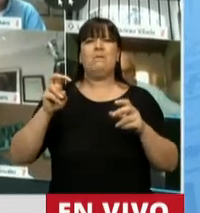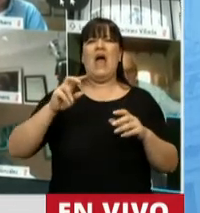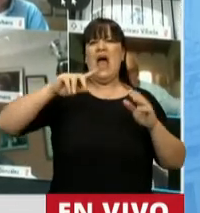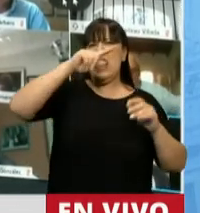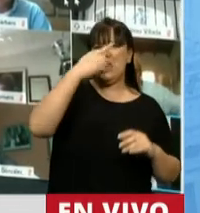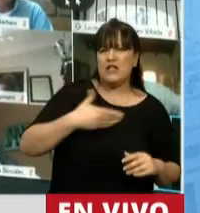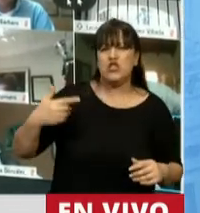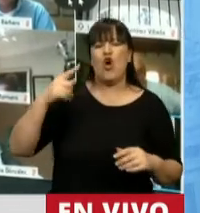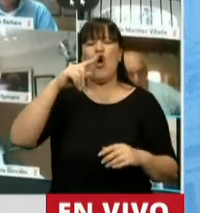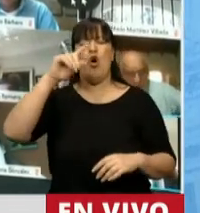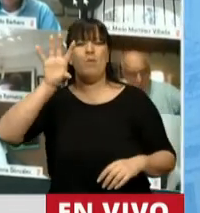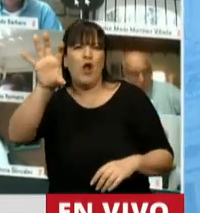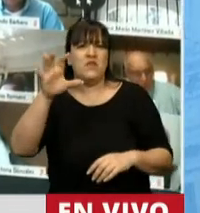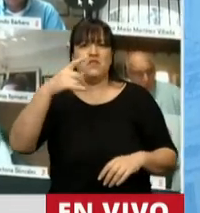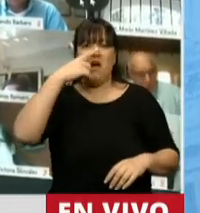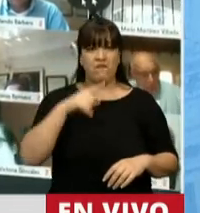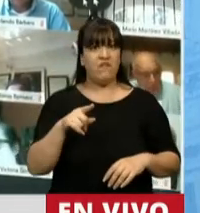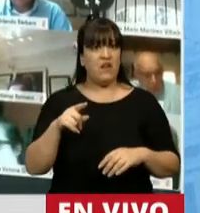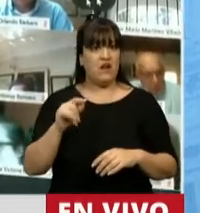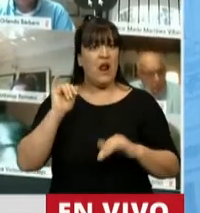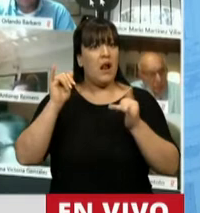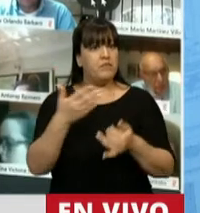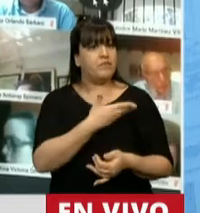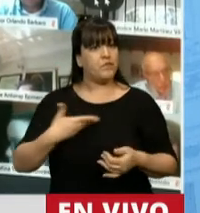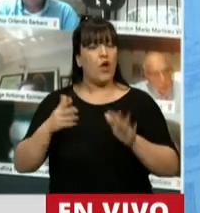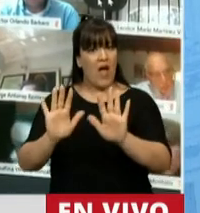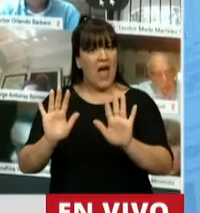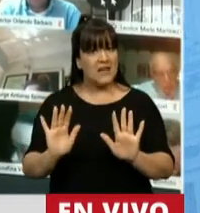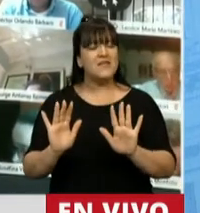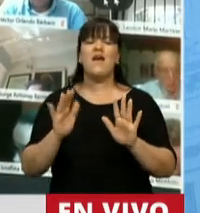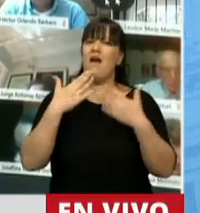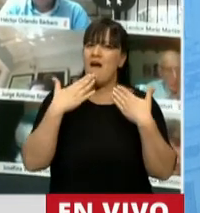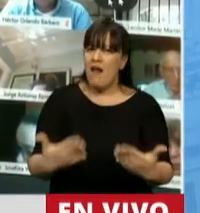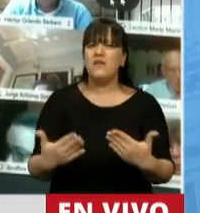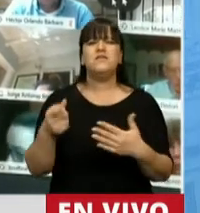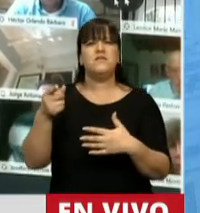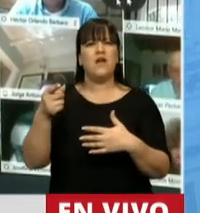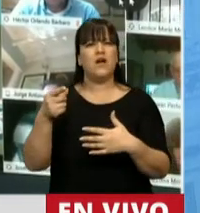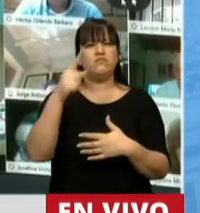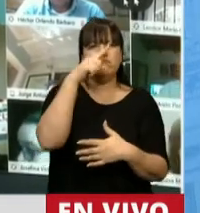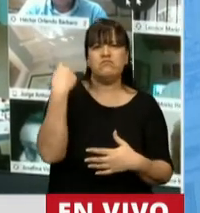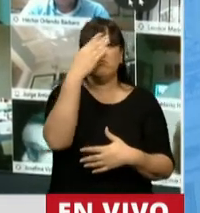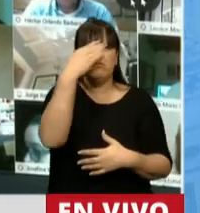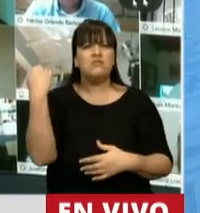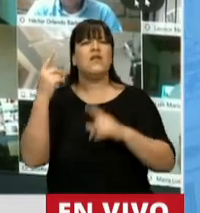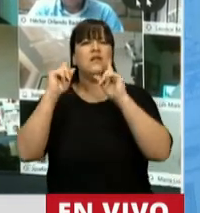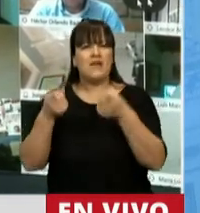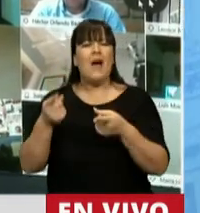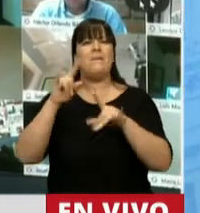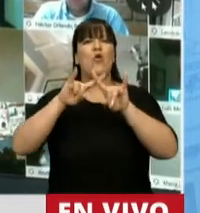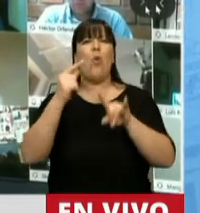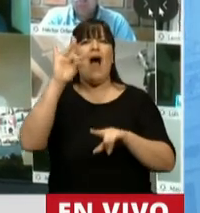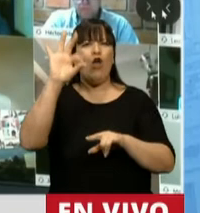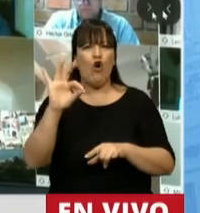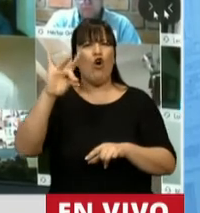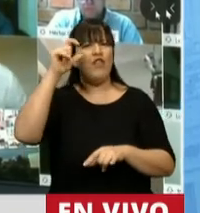provincia. Y esto es lo que hicieron Alberto y Cristina en el gobierno, de la mano de quien tuvo la tarea el ministro del Interior, Guado de